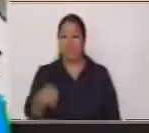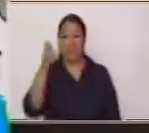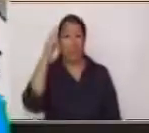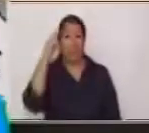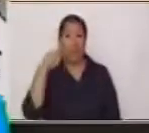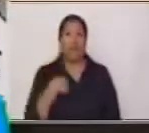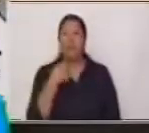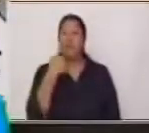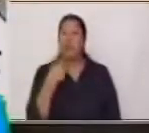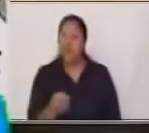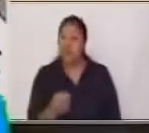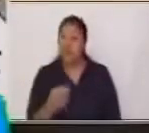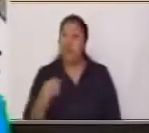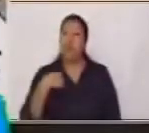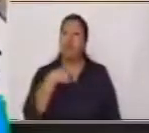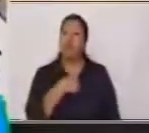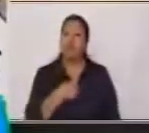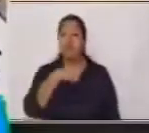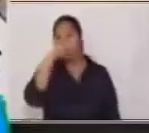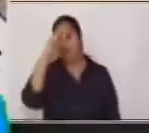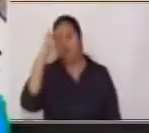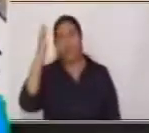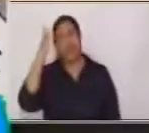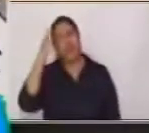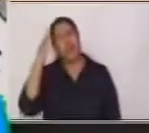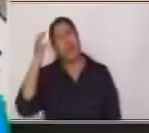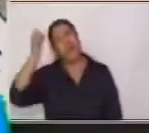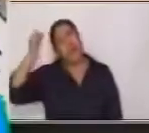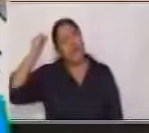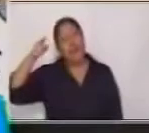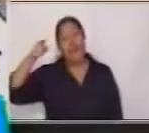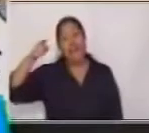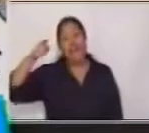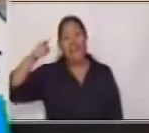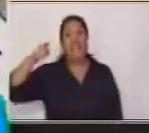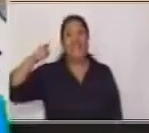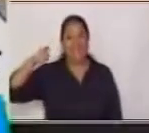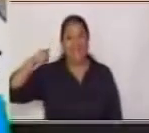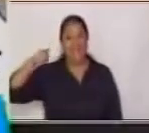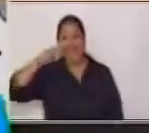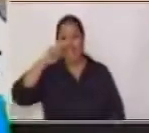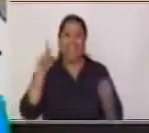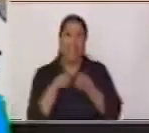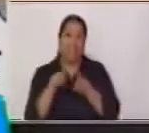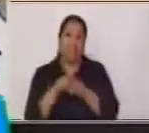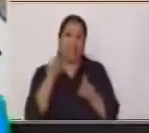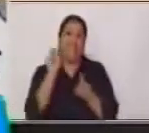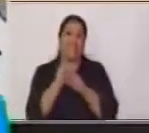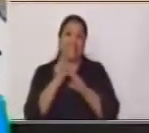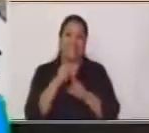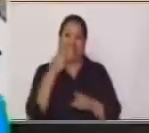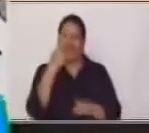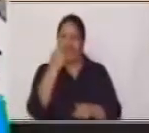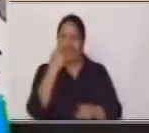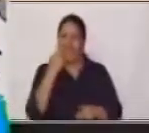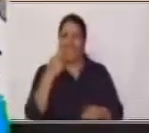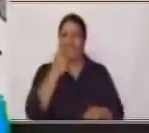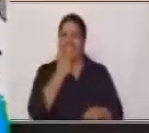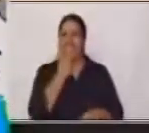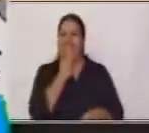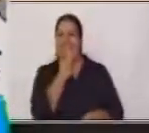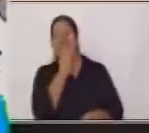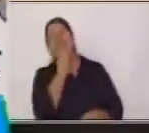íbamos a trabajar Adivinanzas Y Sí Adivinanzas Y chistes Muy bien Entonces